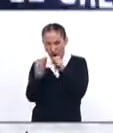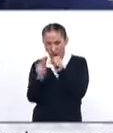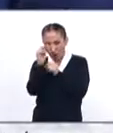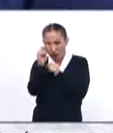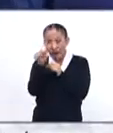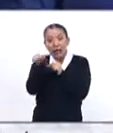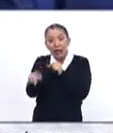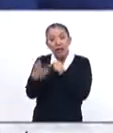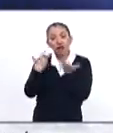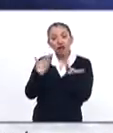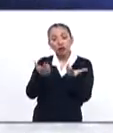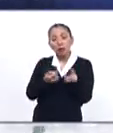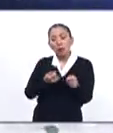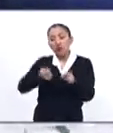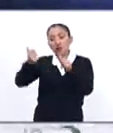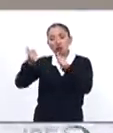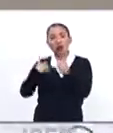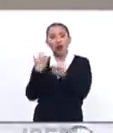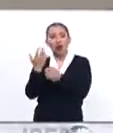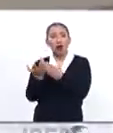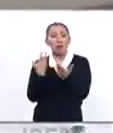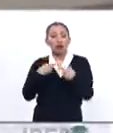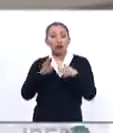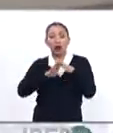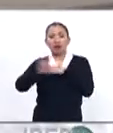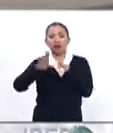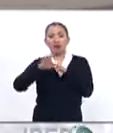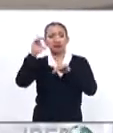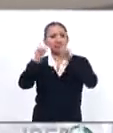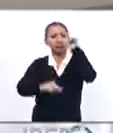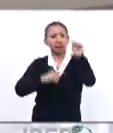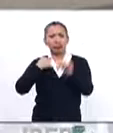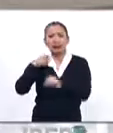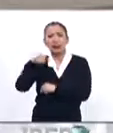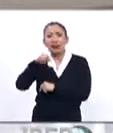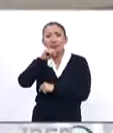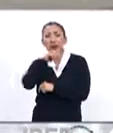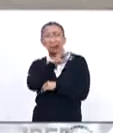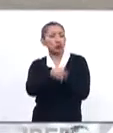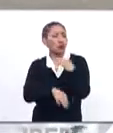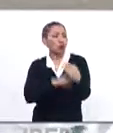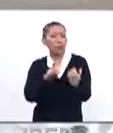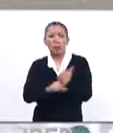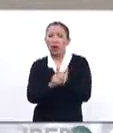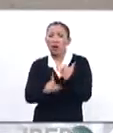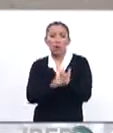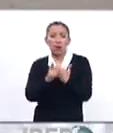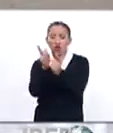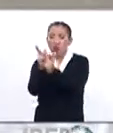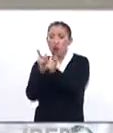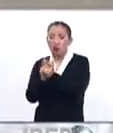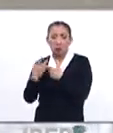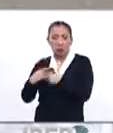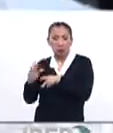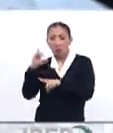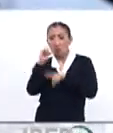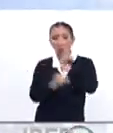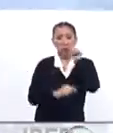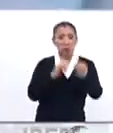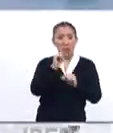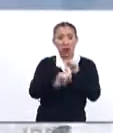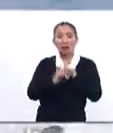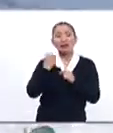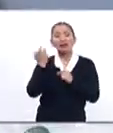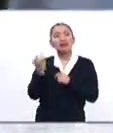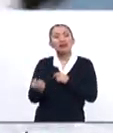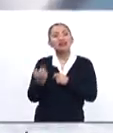y que son expulsores de mano de obra migrante y que han traído toda la problemática de las caravanas migrantes. Y